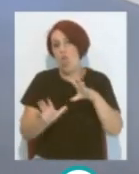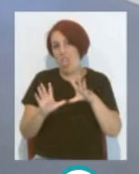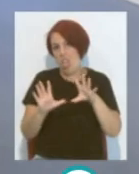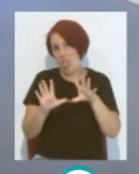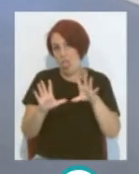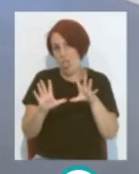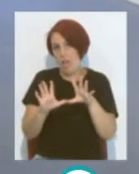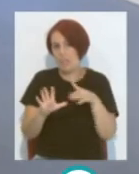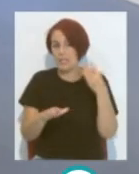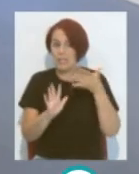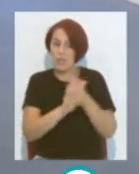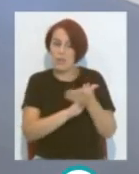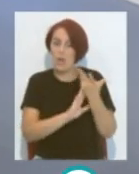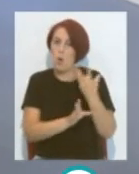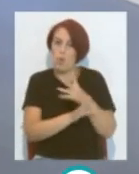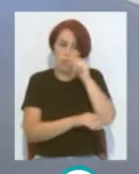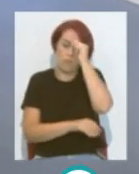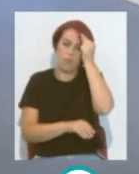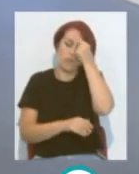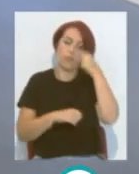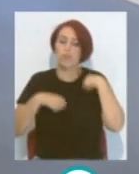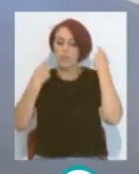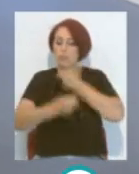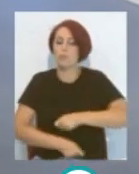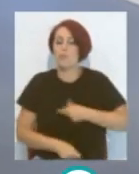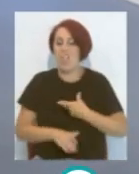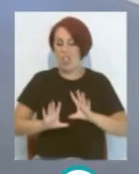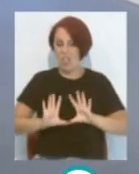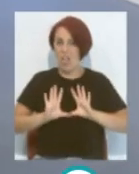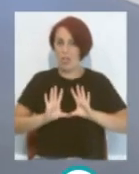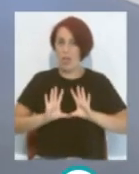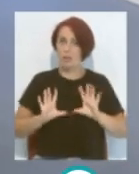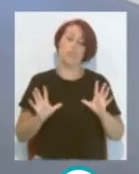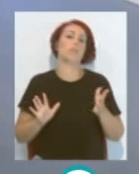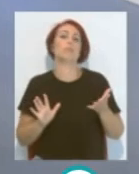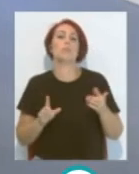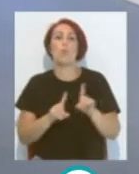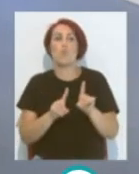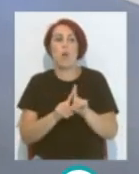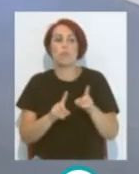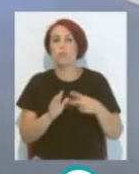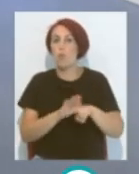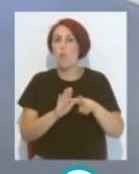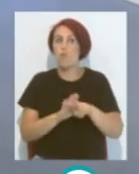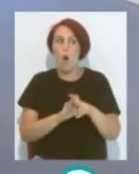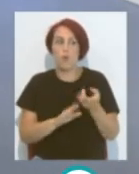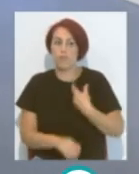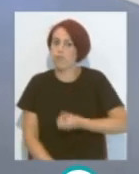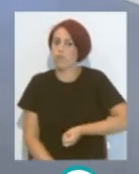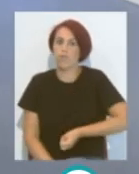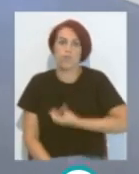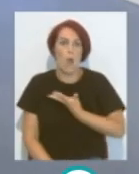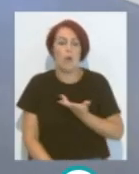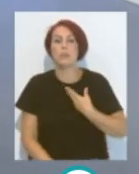era el jugador talentoso Ponerse la cala de miseta número 10 Era la del fútbol La esencia del fútbol